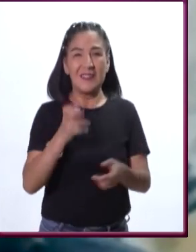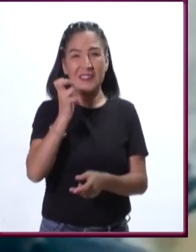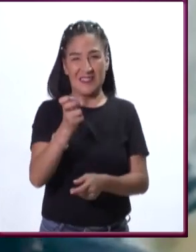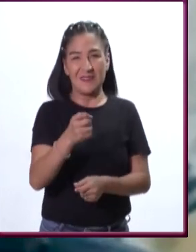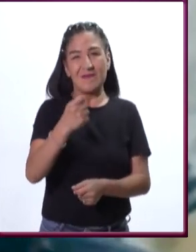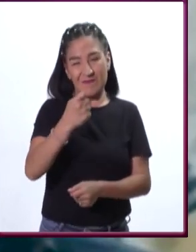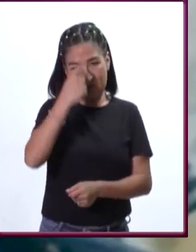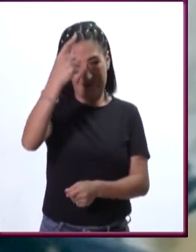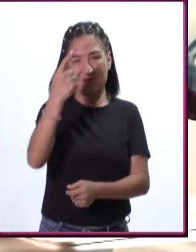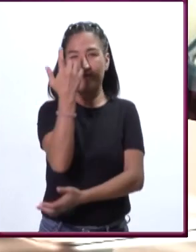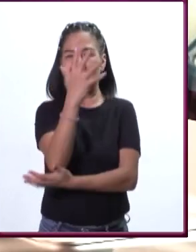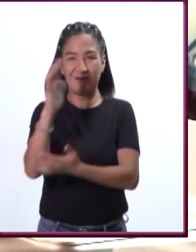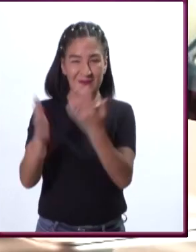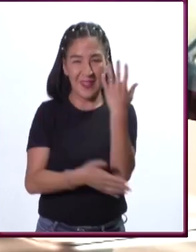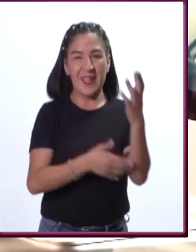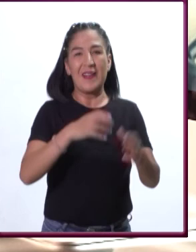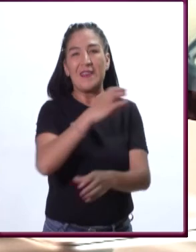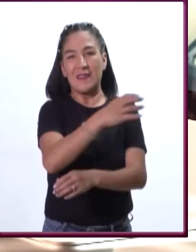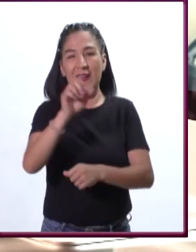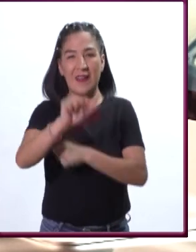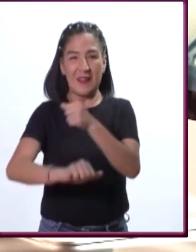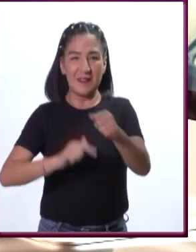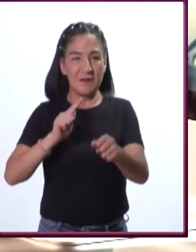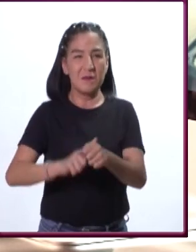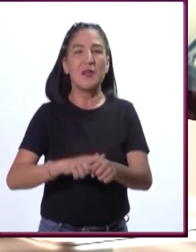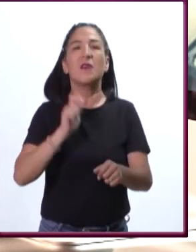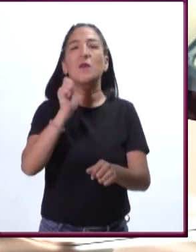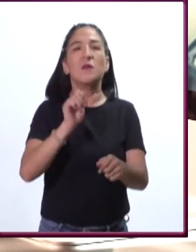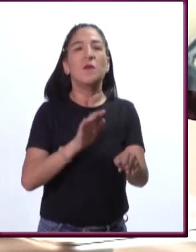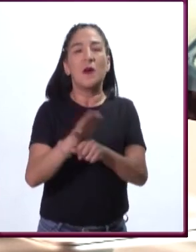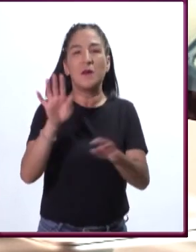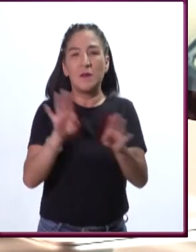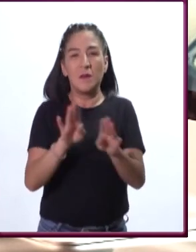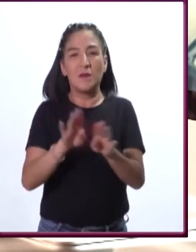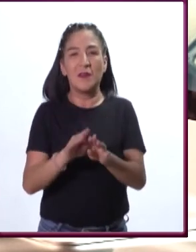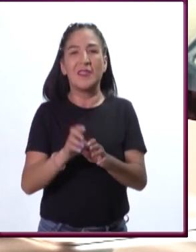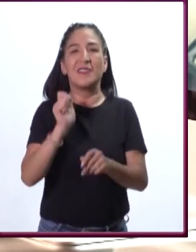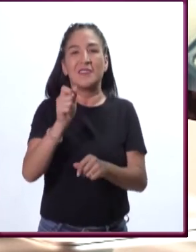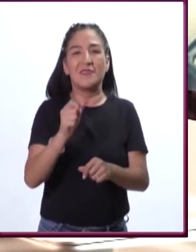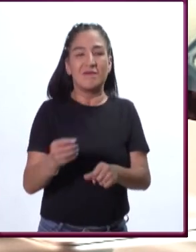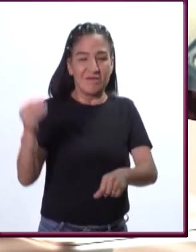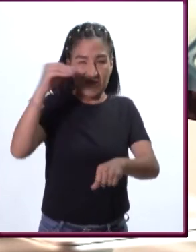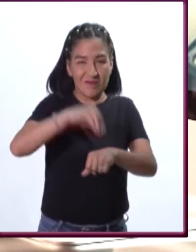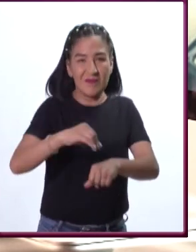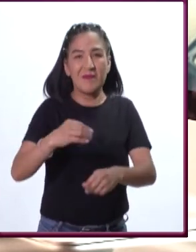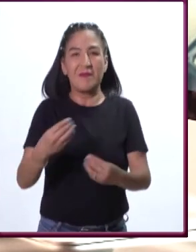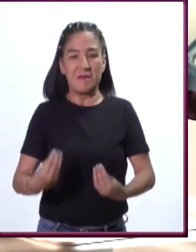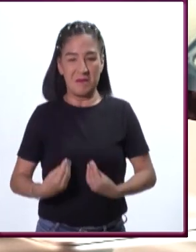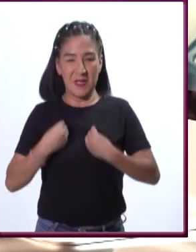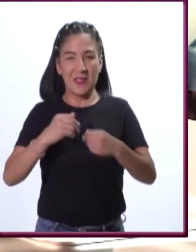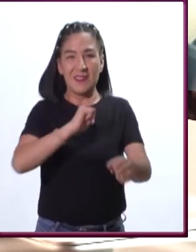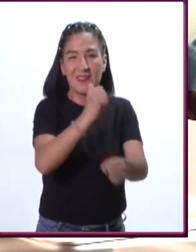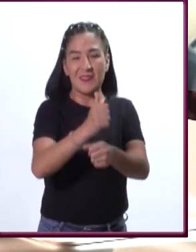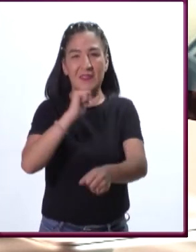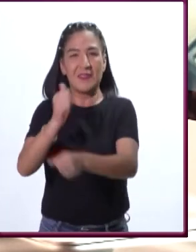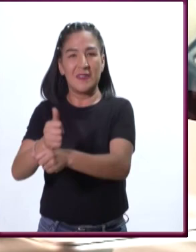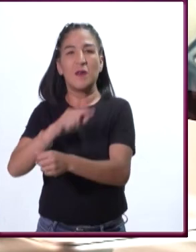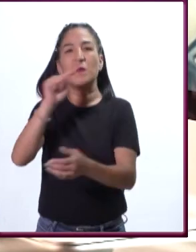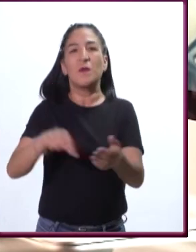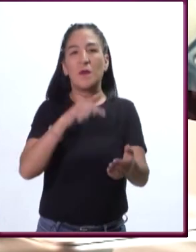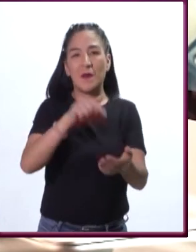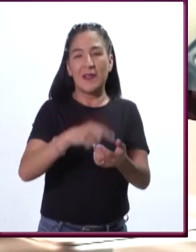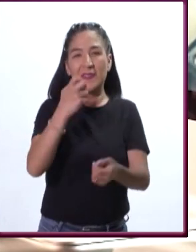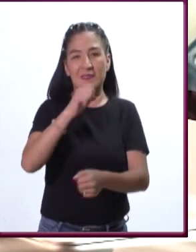que se inventó la agricultura, es la modificación de los hábitats en los que viven las